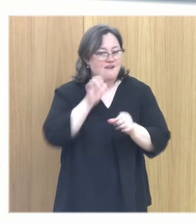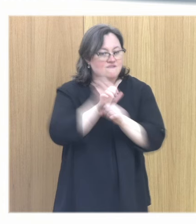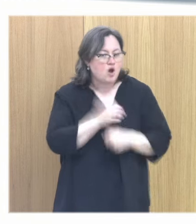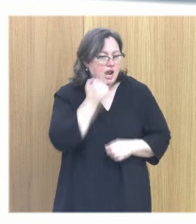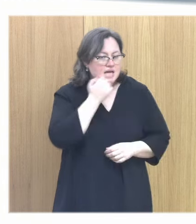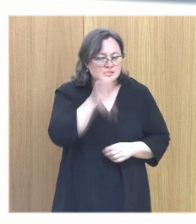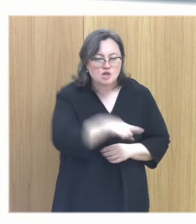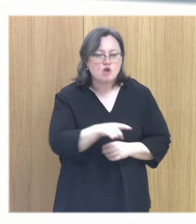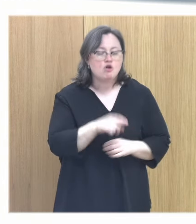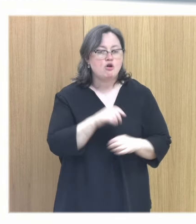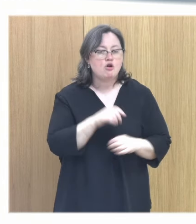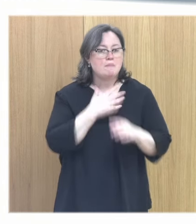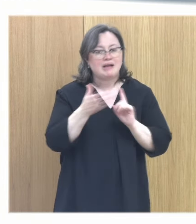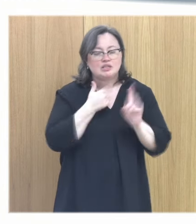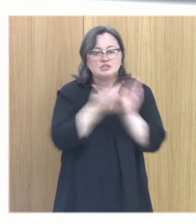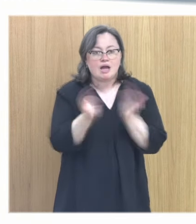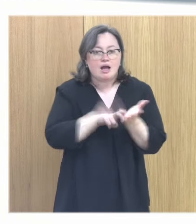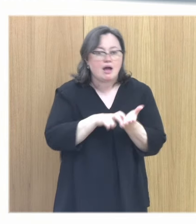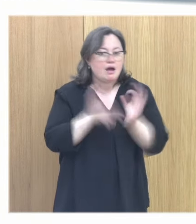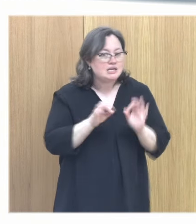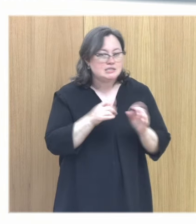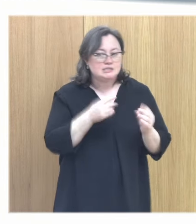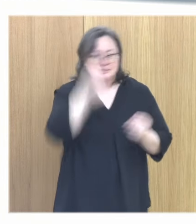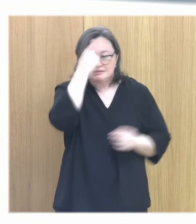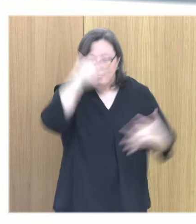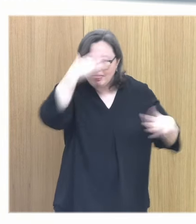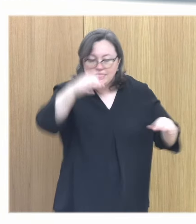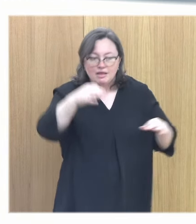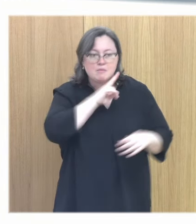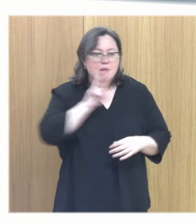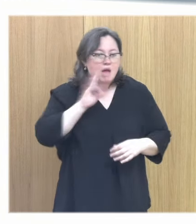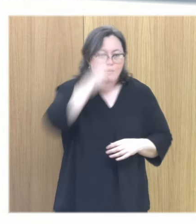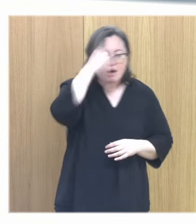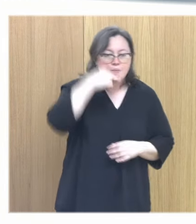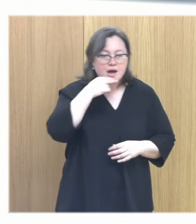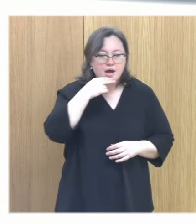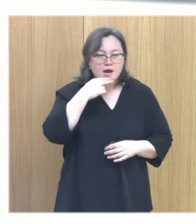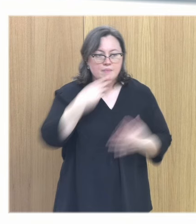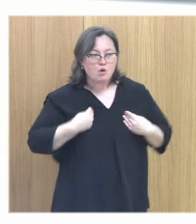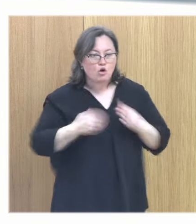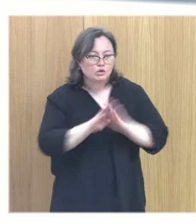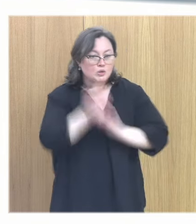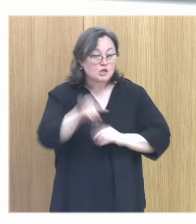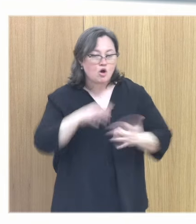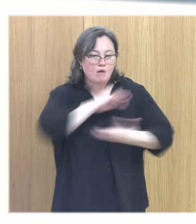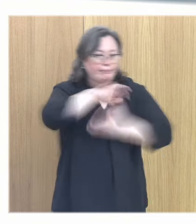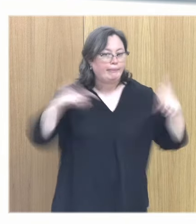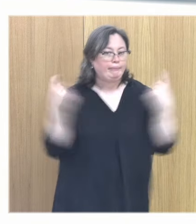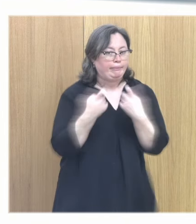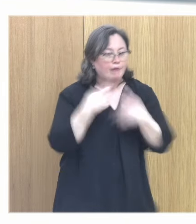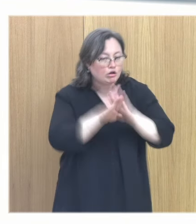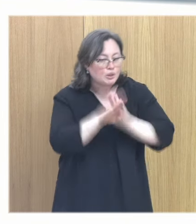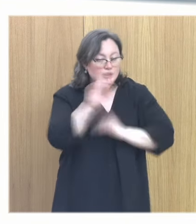o no te van a violar. El maltrato es levantarte por la mañana sin saber si tu madre o tu padre van a estar vivos o van a estar peleándose o van a